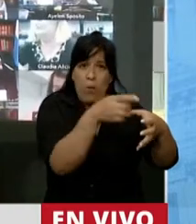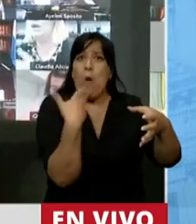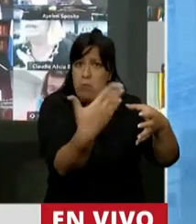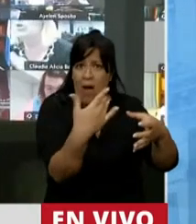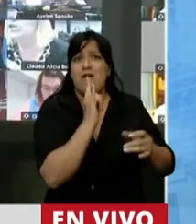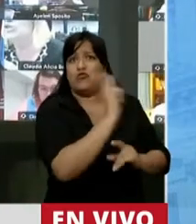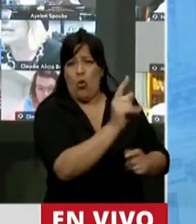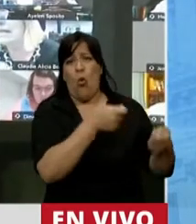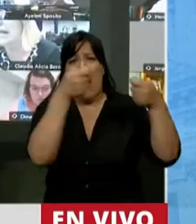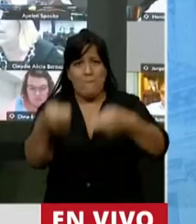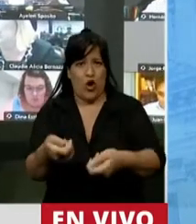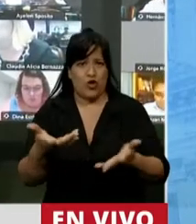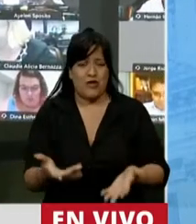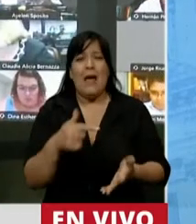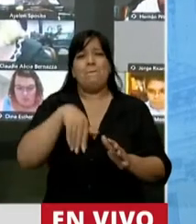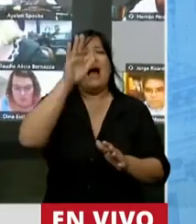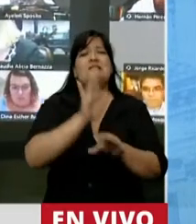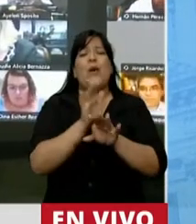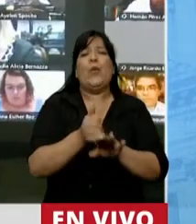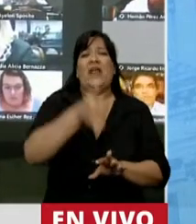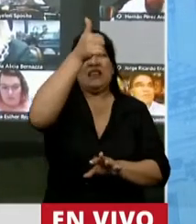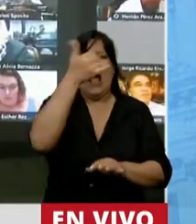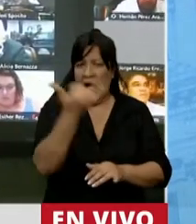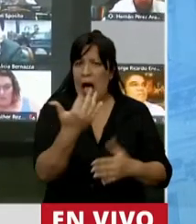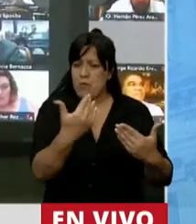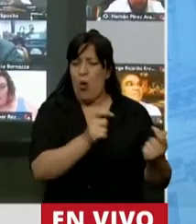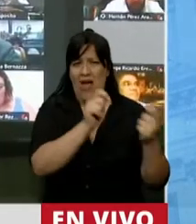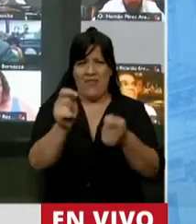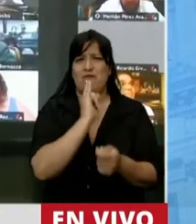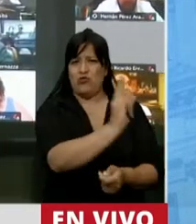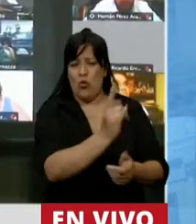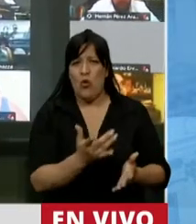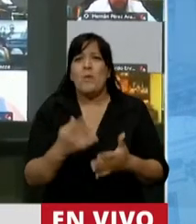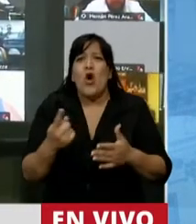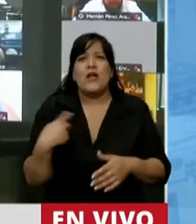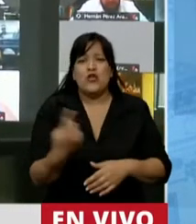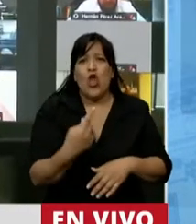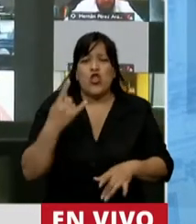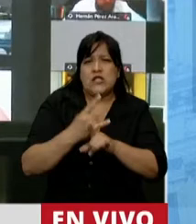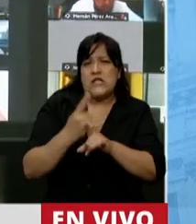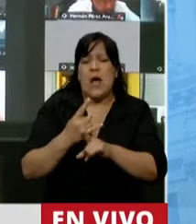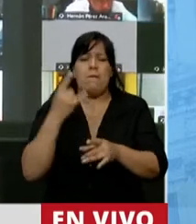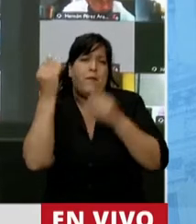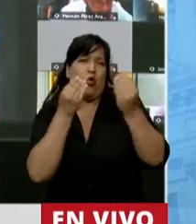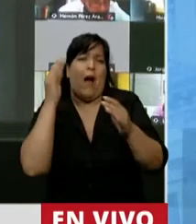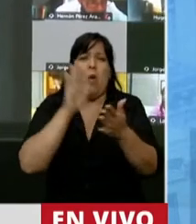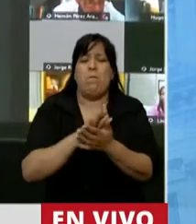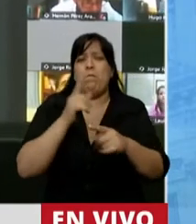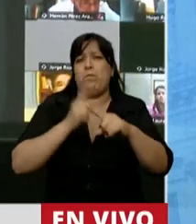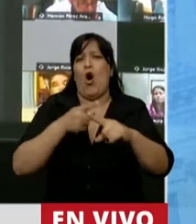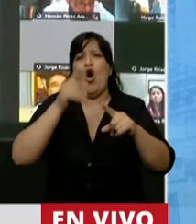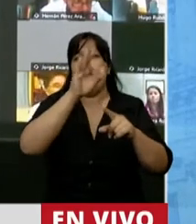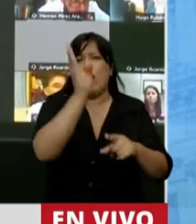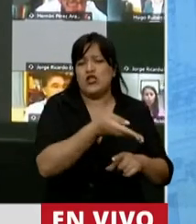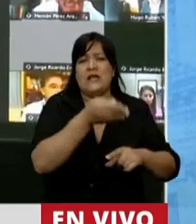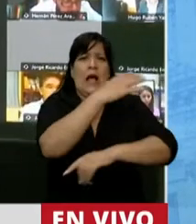de hacerlo con muchas más ventajas. Porque siempre nos preocupamos por las líneas de pobreza, por las